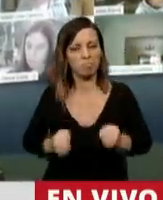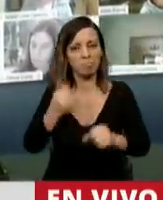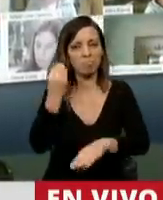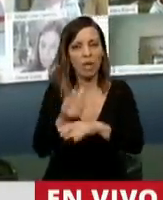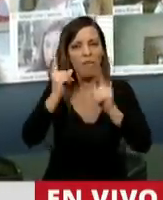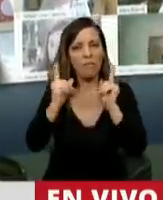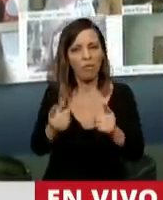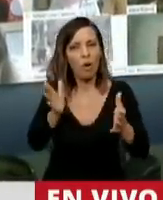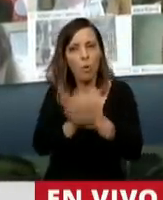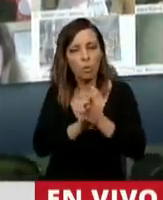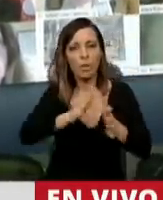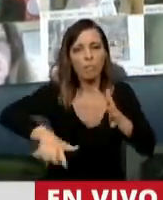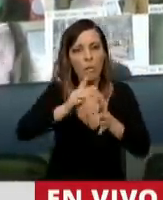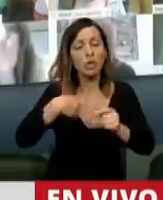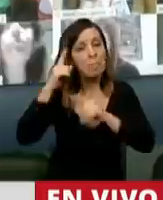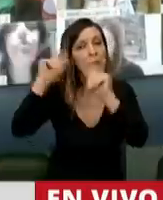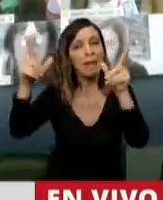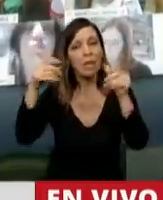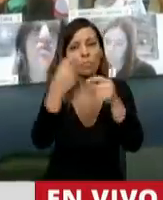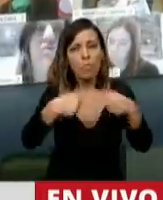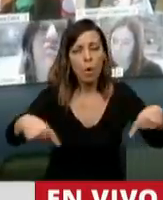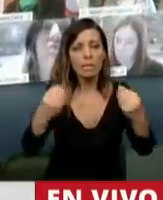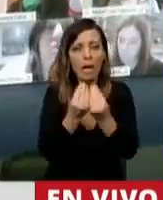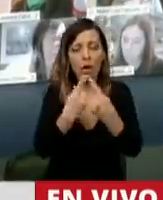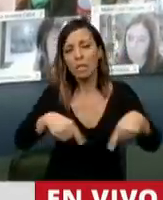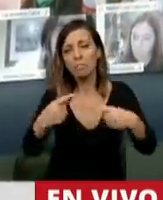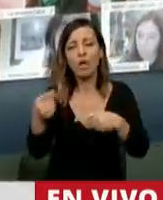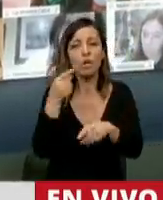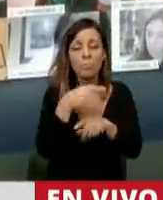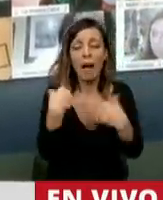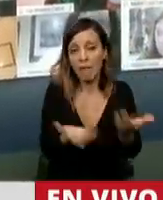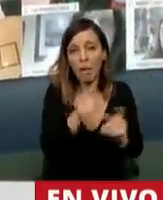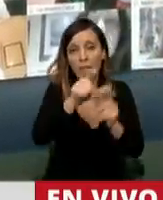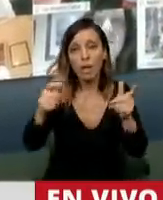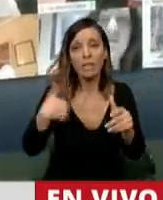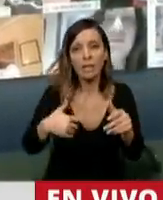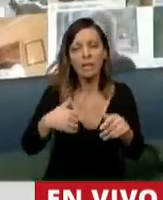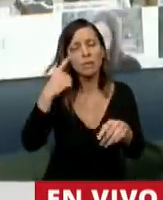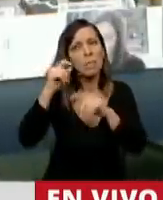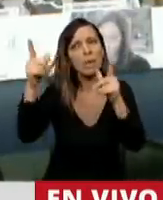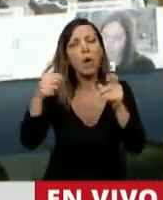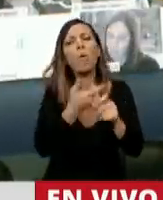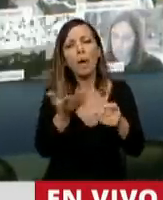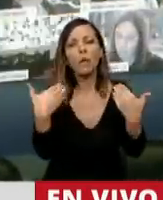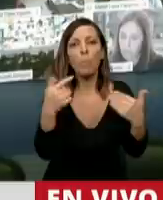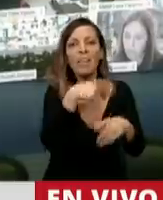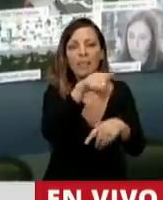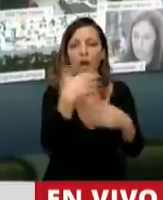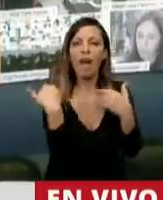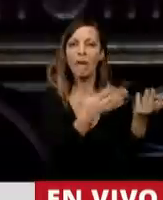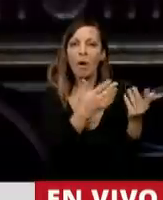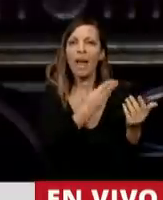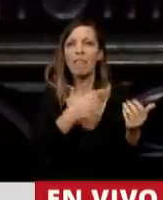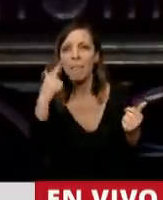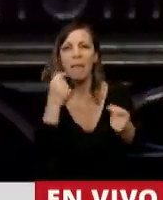cuentas al pueblo, imagino que con tantas cosas en contra y hemos hecho tantas cosas por los argentinos, ¿cuánto podrán hacer los que tienen todos estos factores de favor?